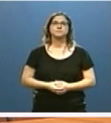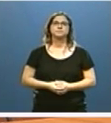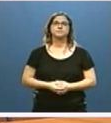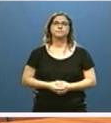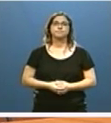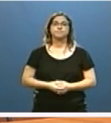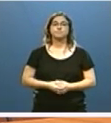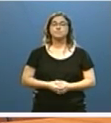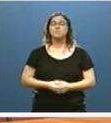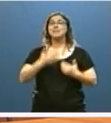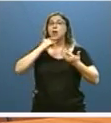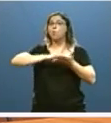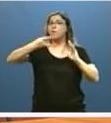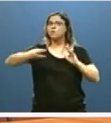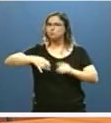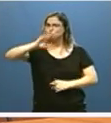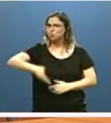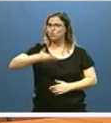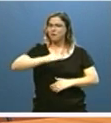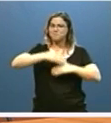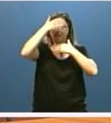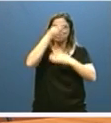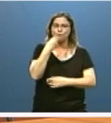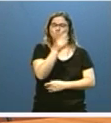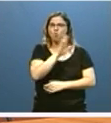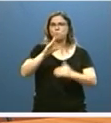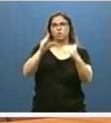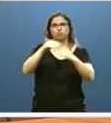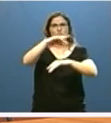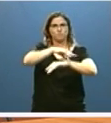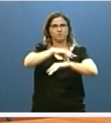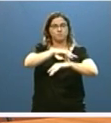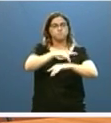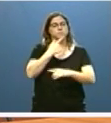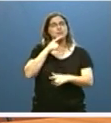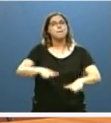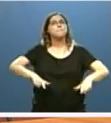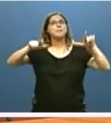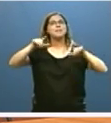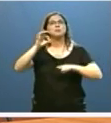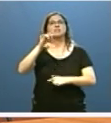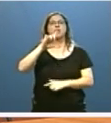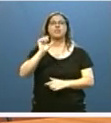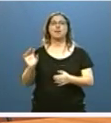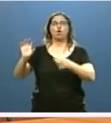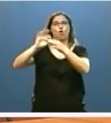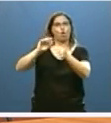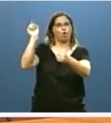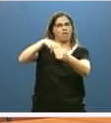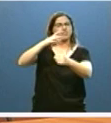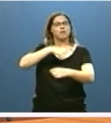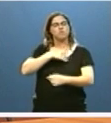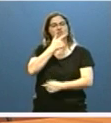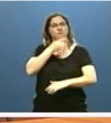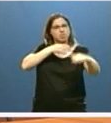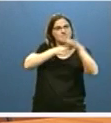Las nuevas tecnologías son claves para mejorar la atención a los usuarios. La plataforma Asacil Conecta permitirá a los pacientes acceder